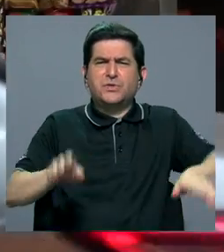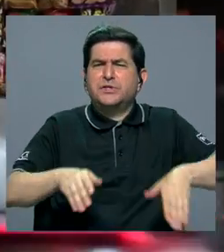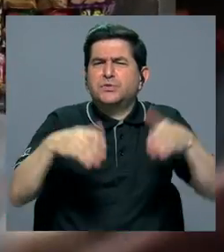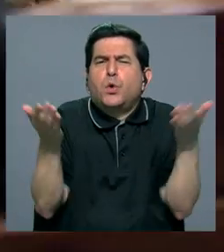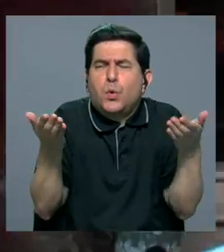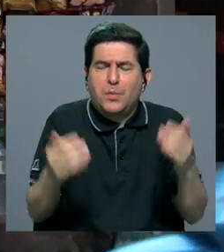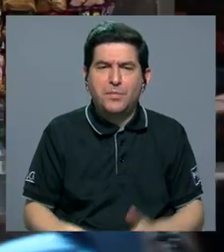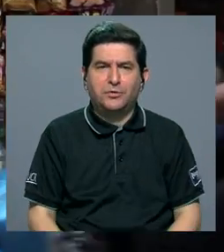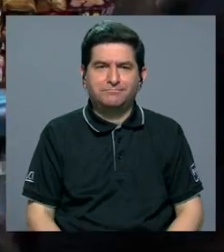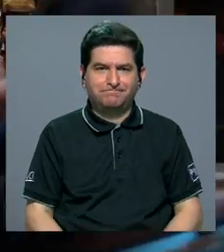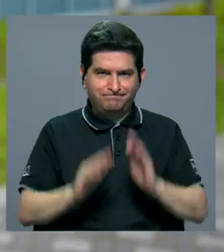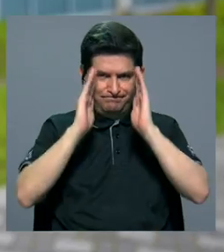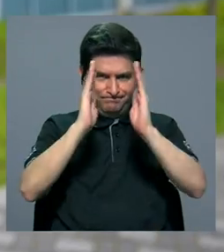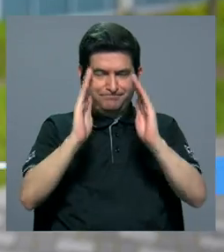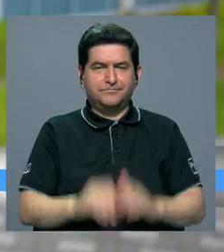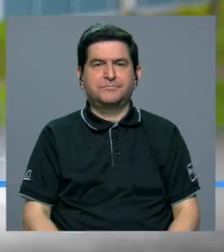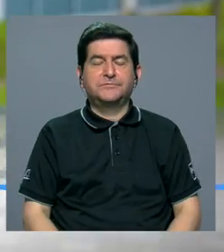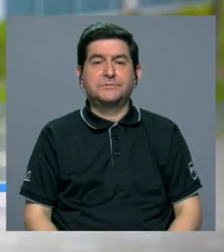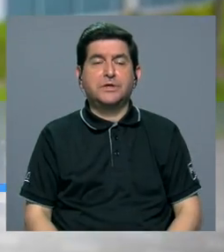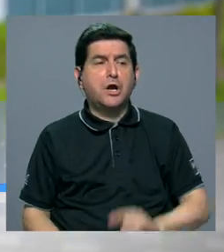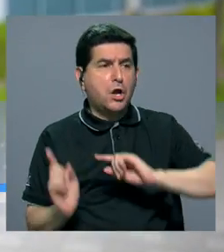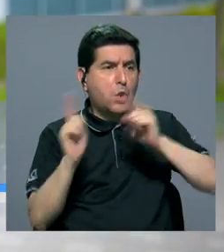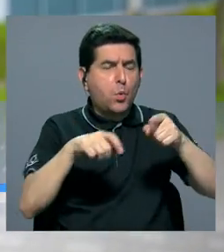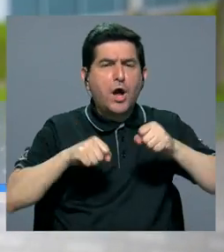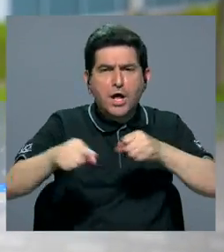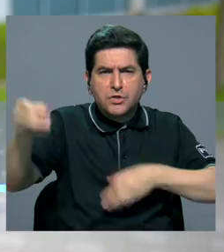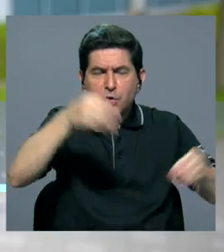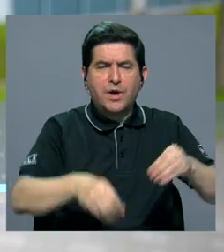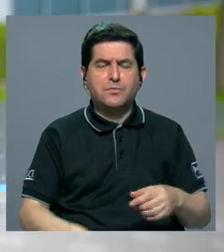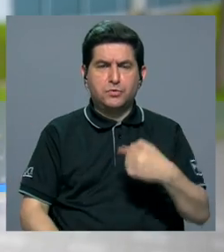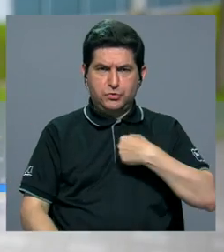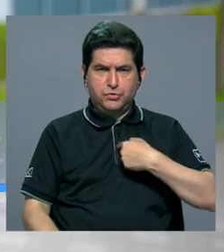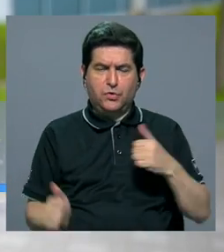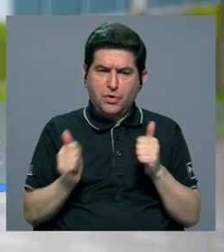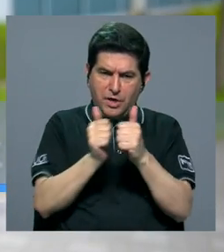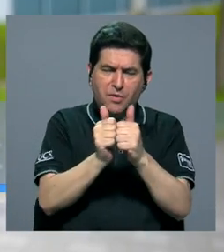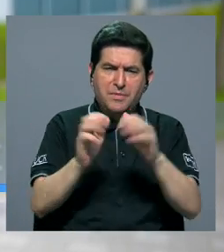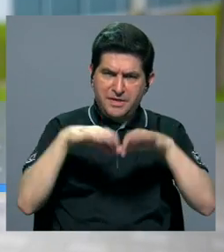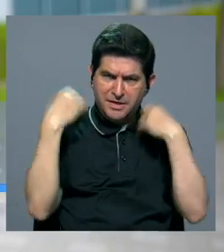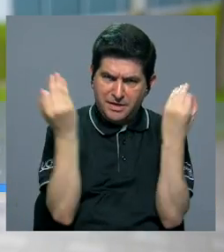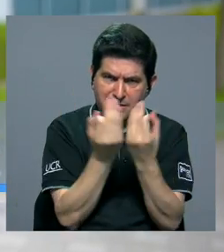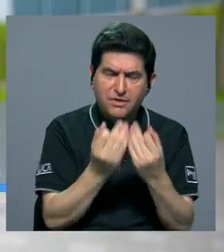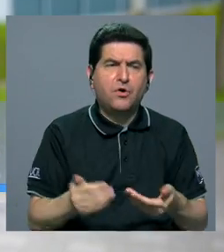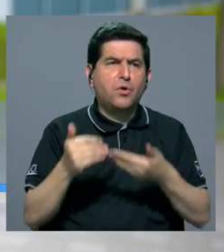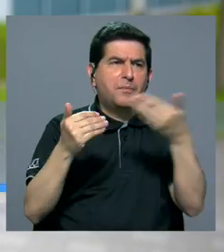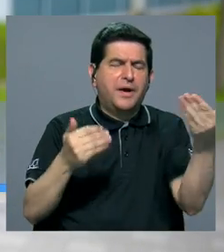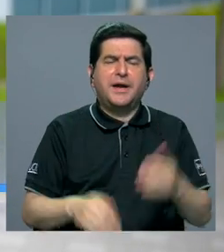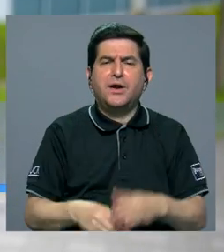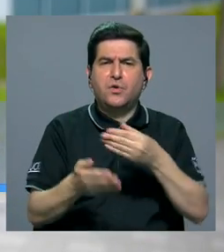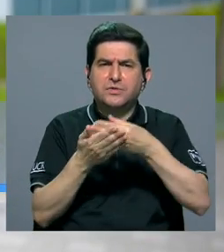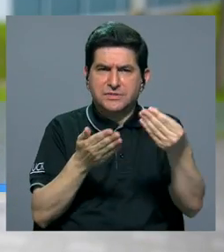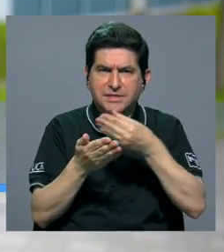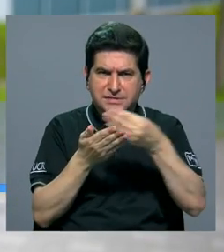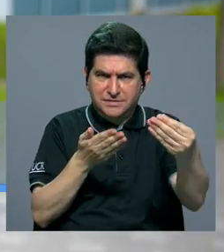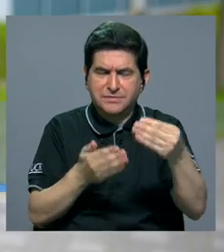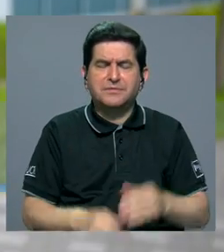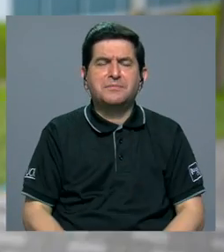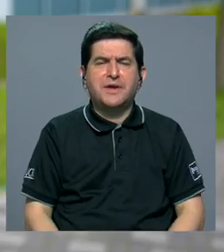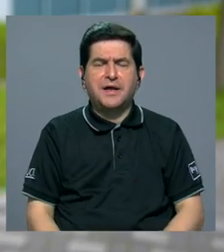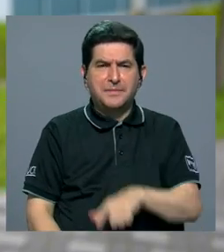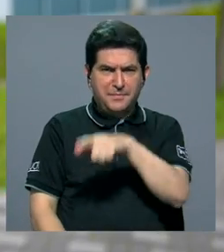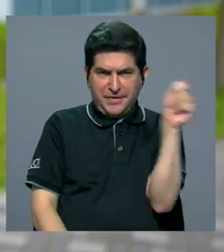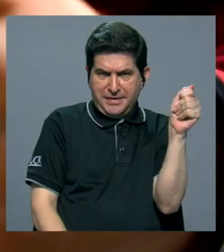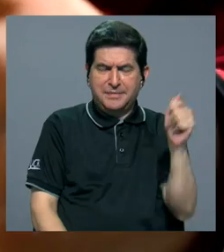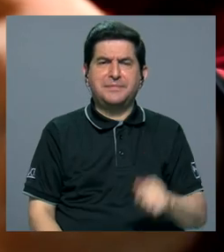país? Veamos. De las veces que hemos ido al supermercado, mi familia y yo, a comprar cosas del mes, la comida del mes, y nos hemos dado